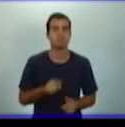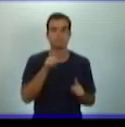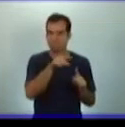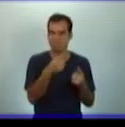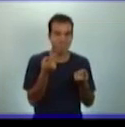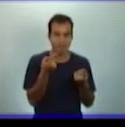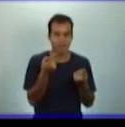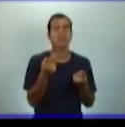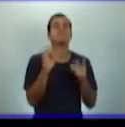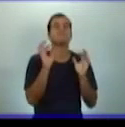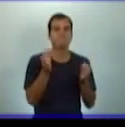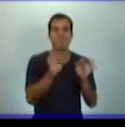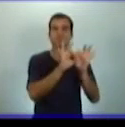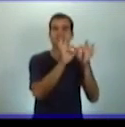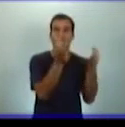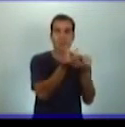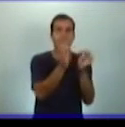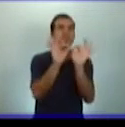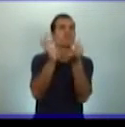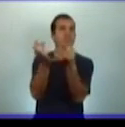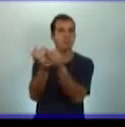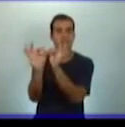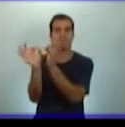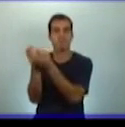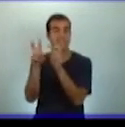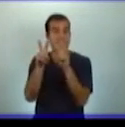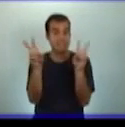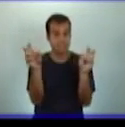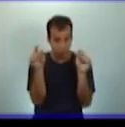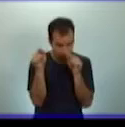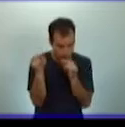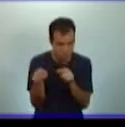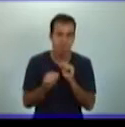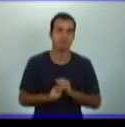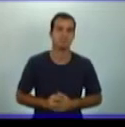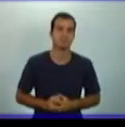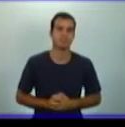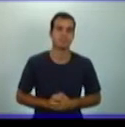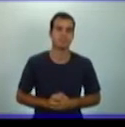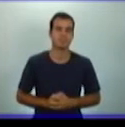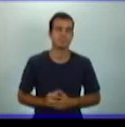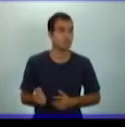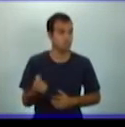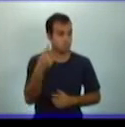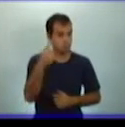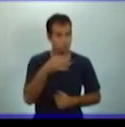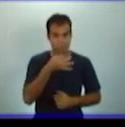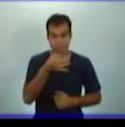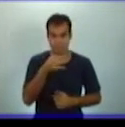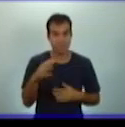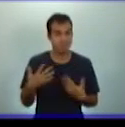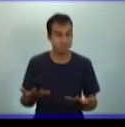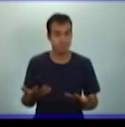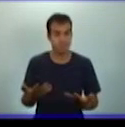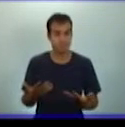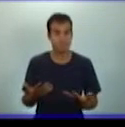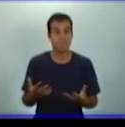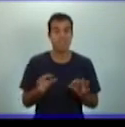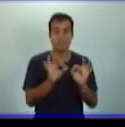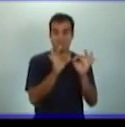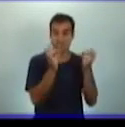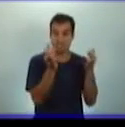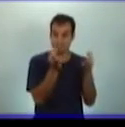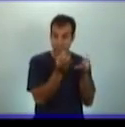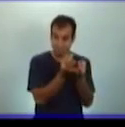las familias. Solo te quiero aclarar, las familias, por